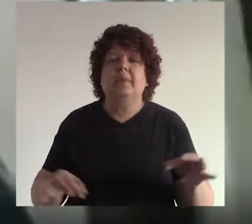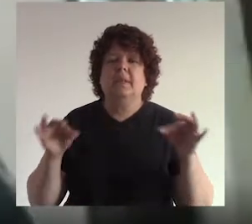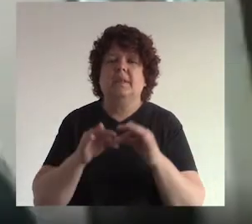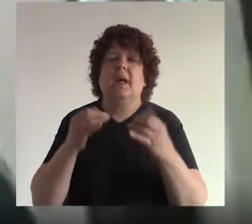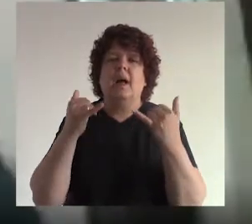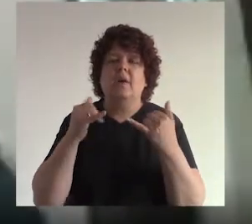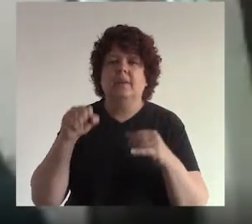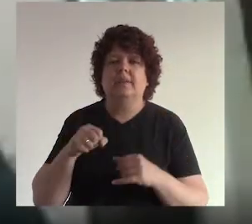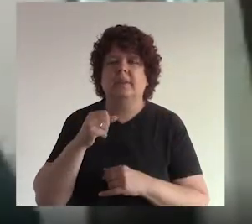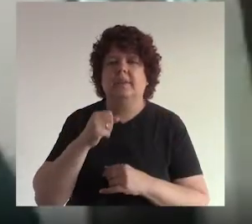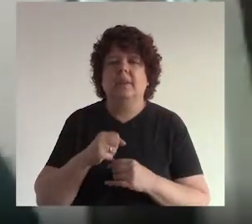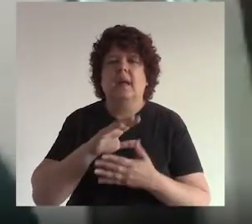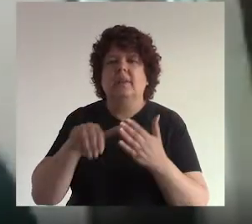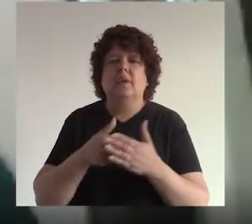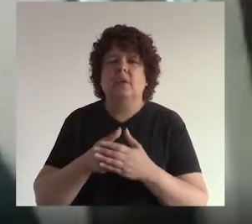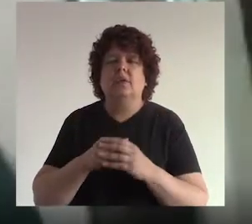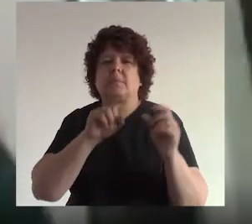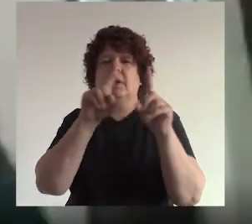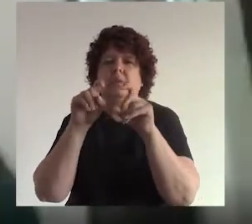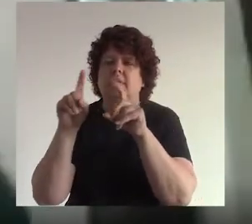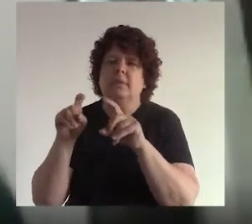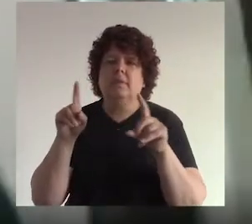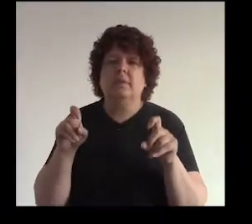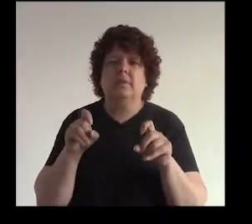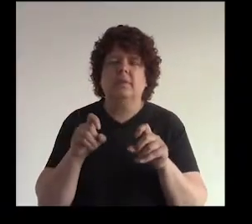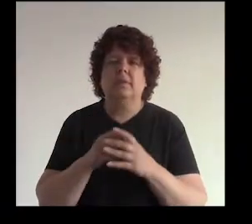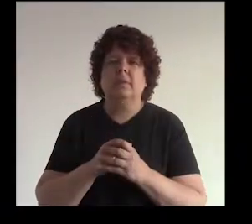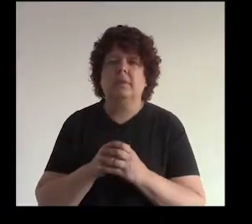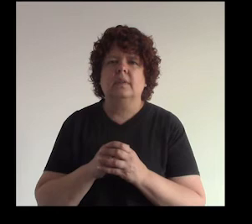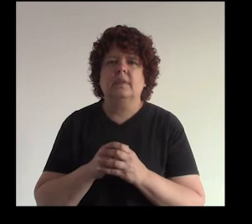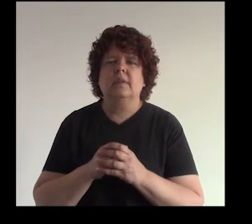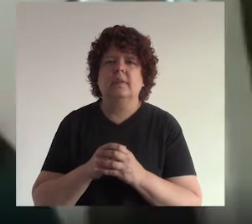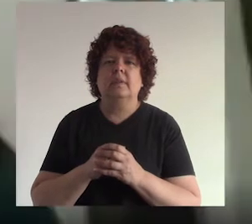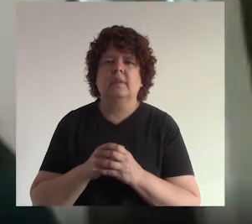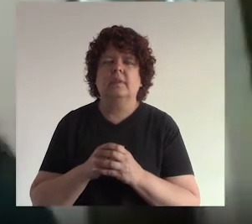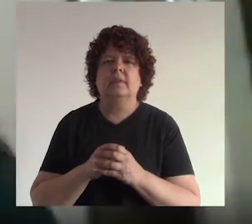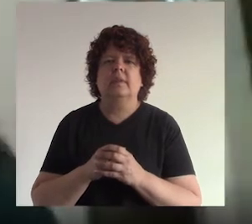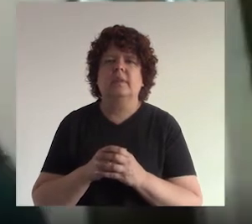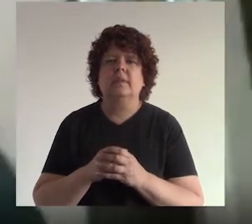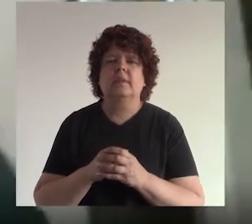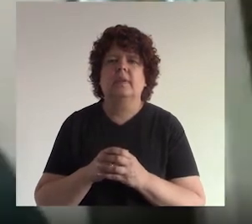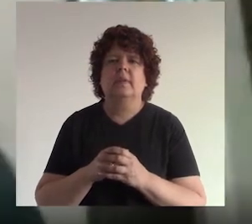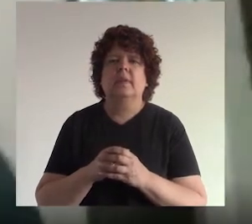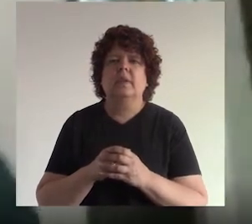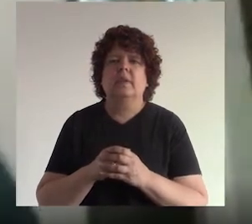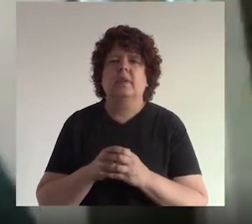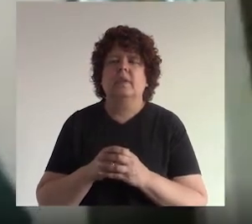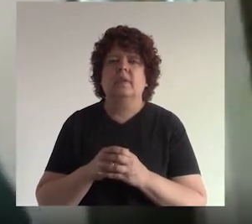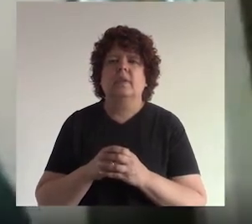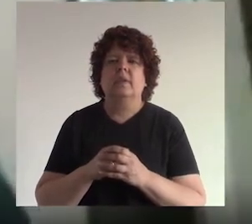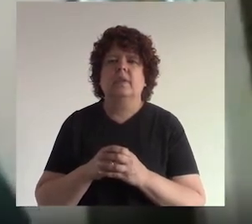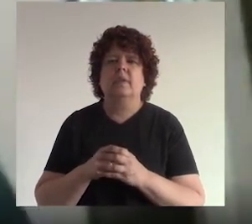qué importante ahora sí a todos sus preguntas a ver de repente a ver por ahí dice alguien dice